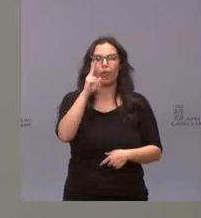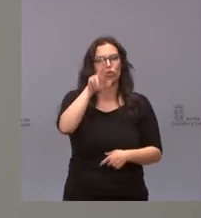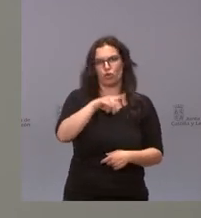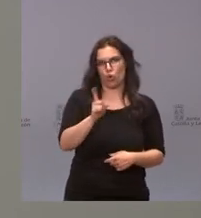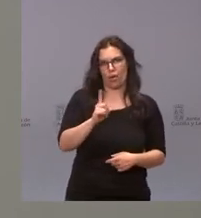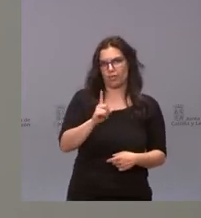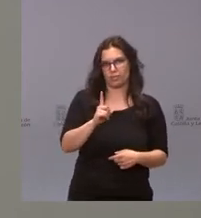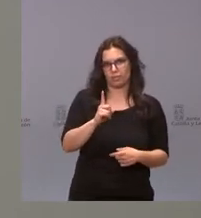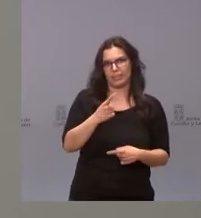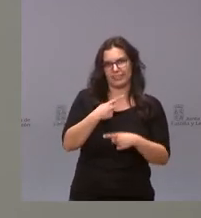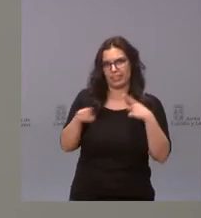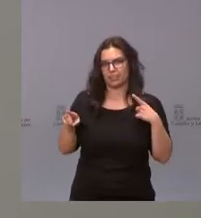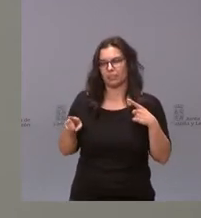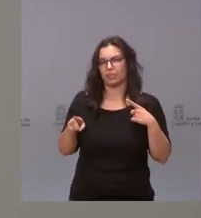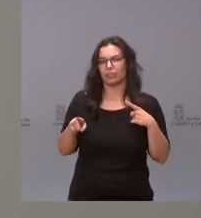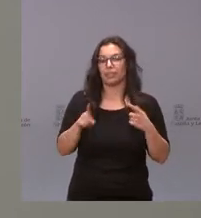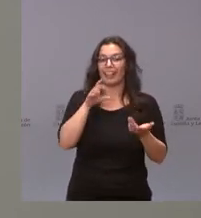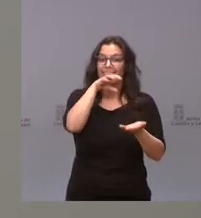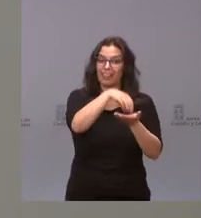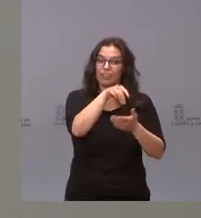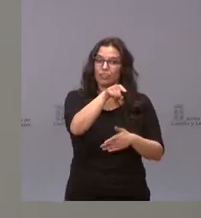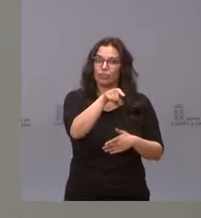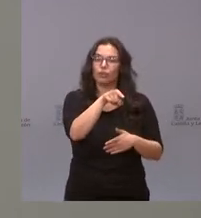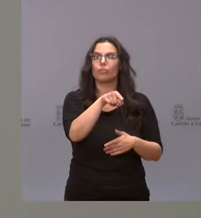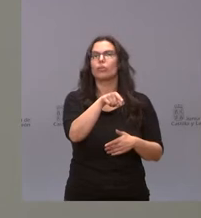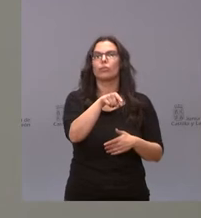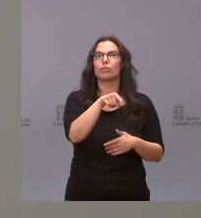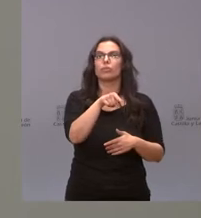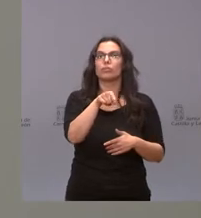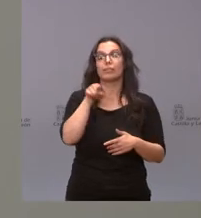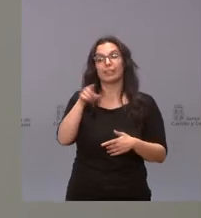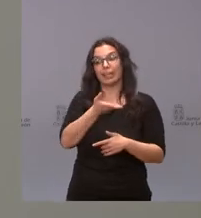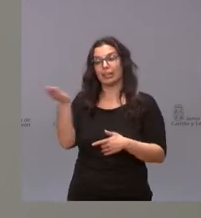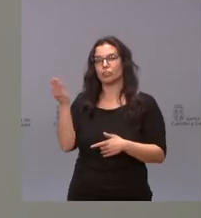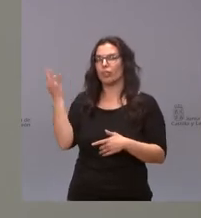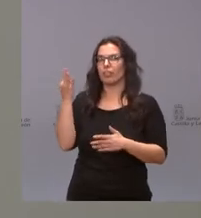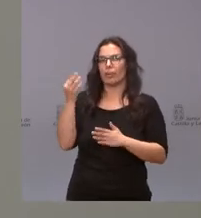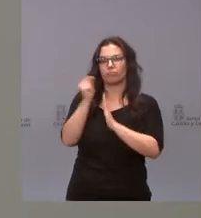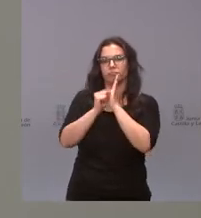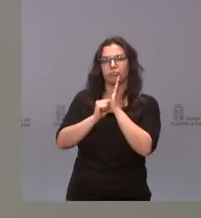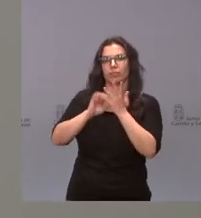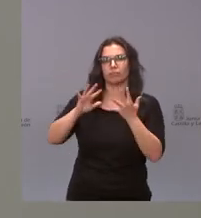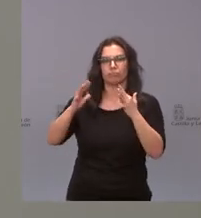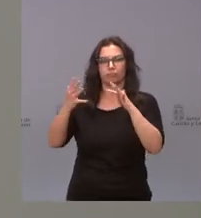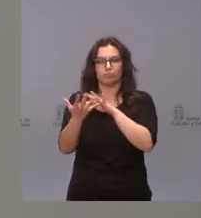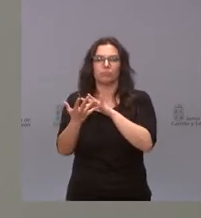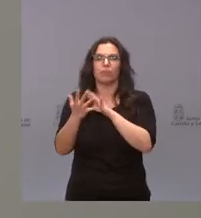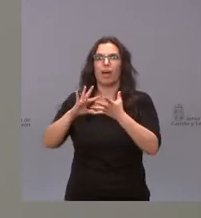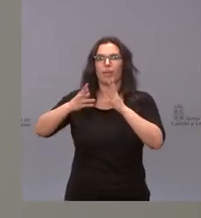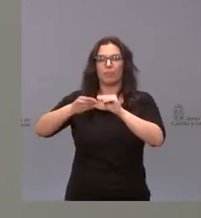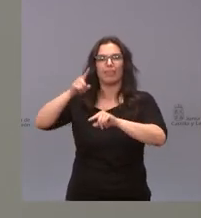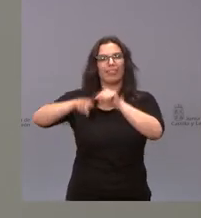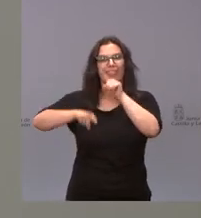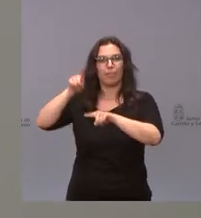habitualmente. Esos centros tienen que ir adaptándose a lo establecido en el semáforo, teniendo en